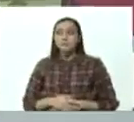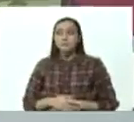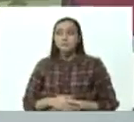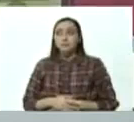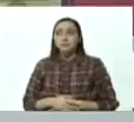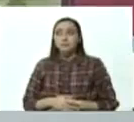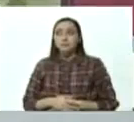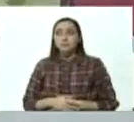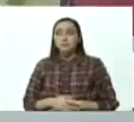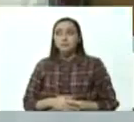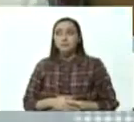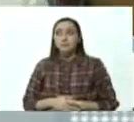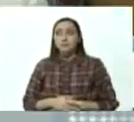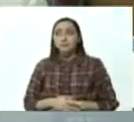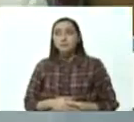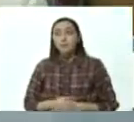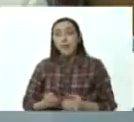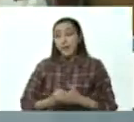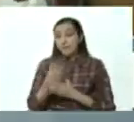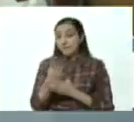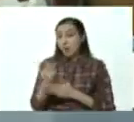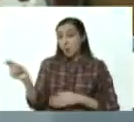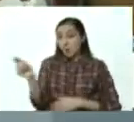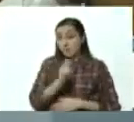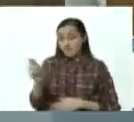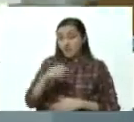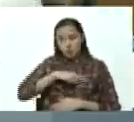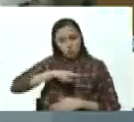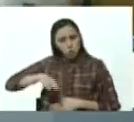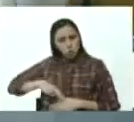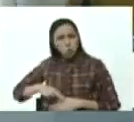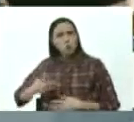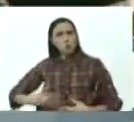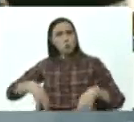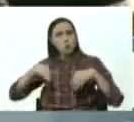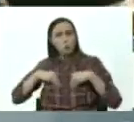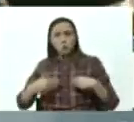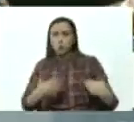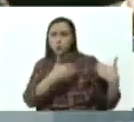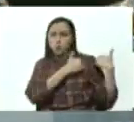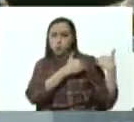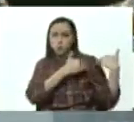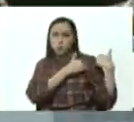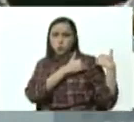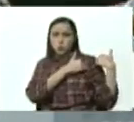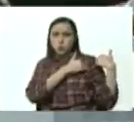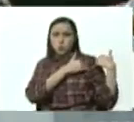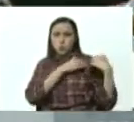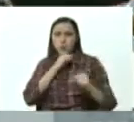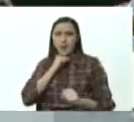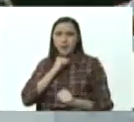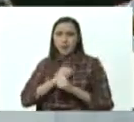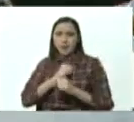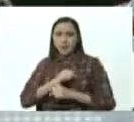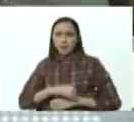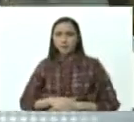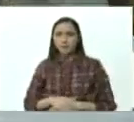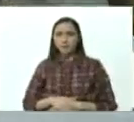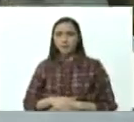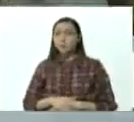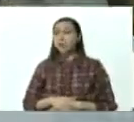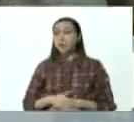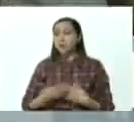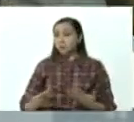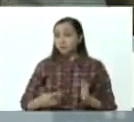Desde mayo asumimos esta responsabilidad y una vez que la asumimos nos convertimos